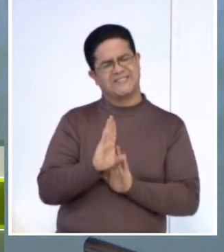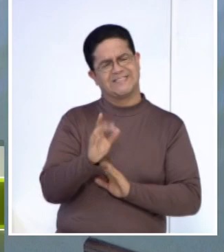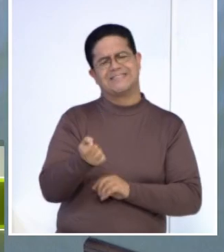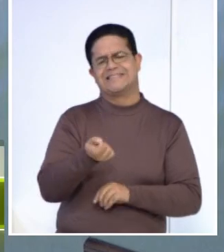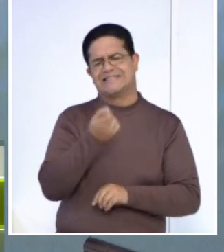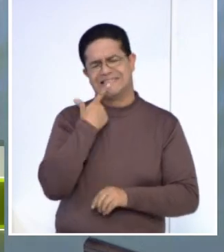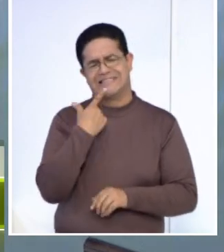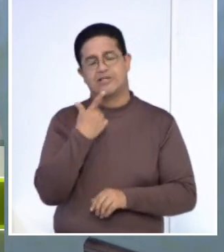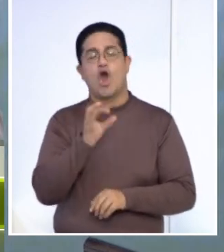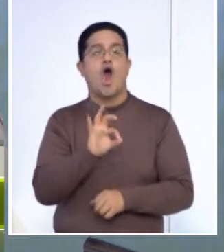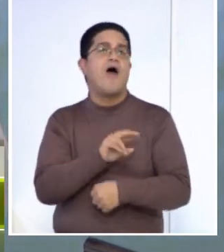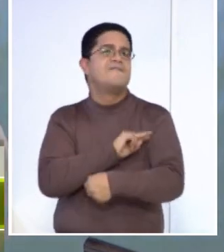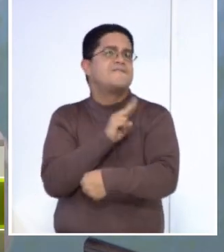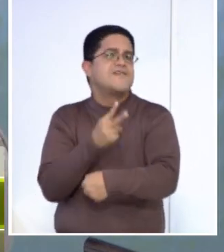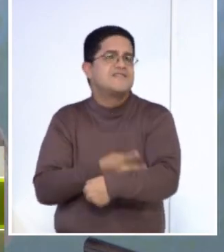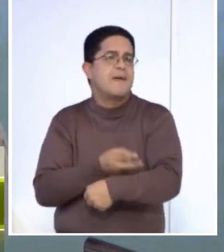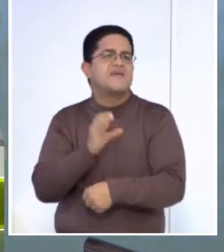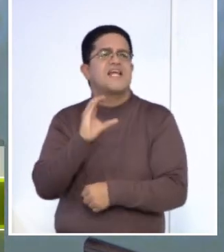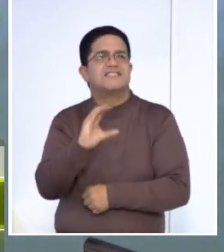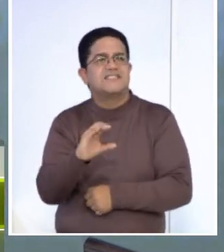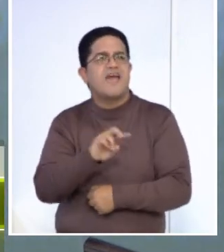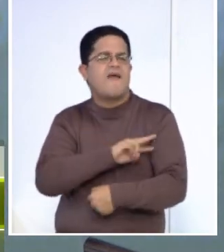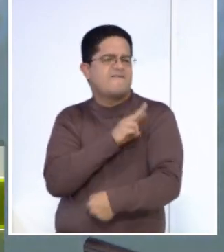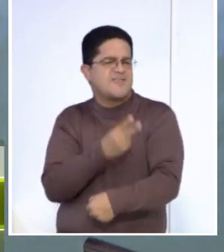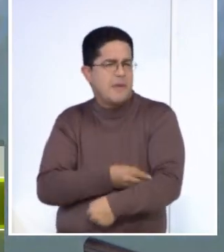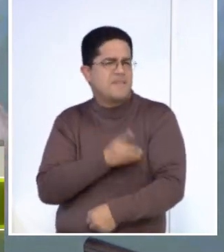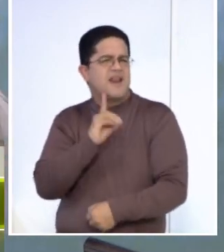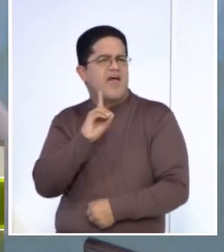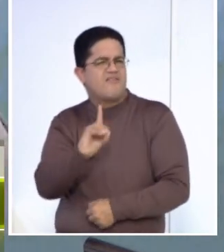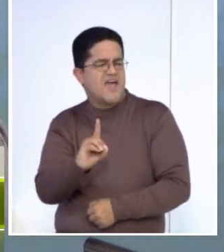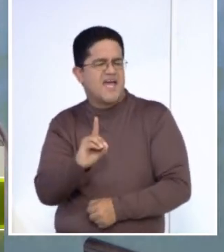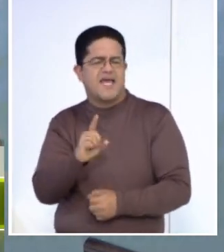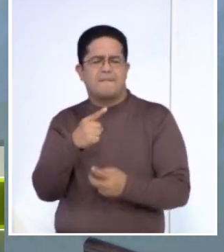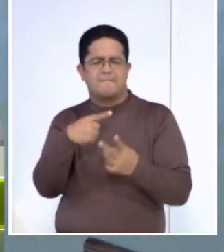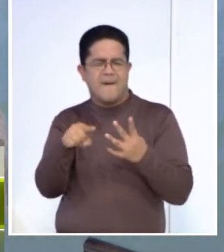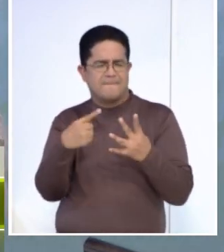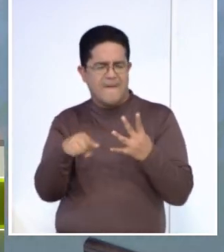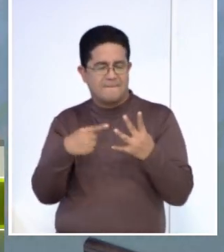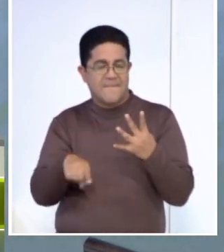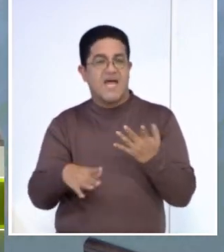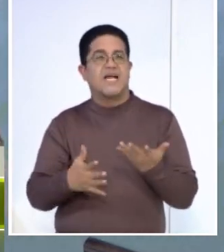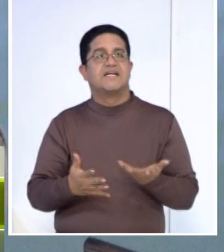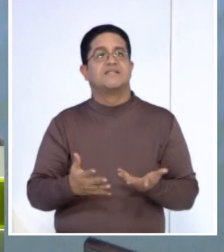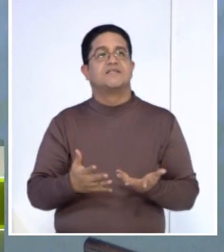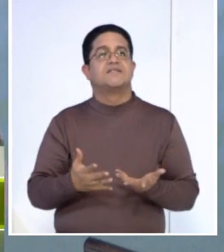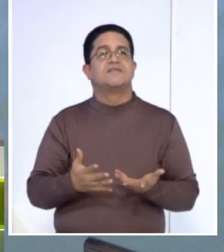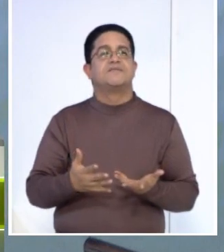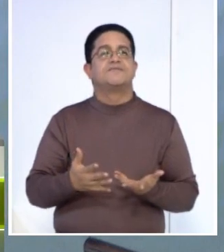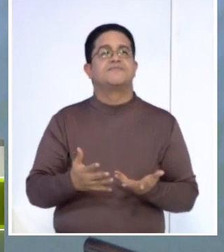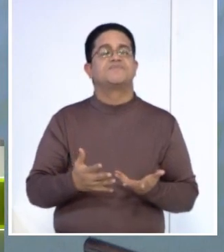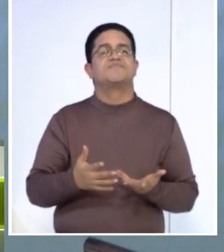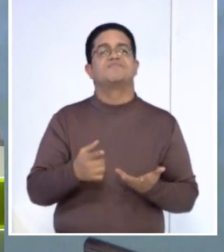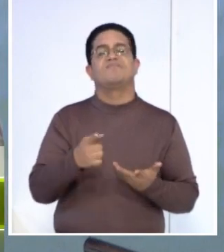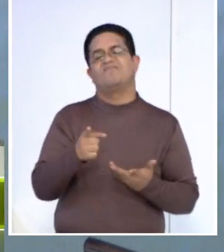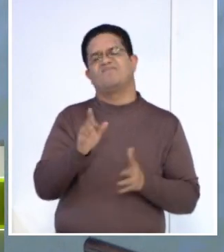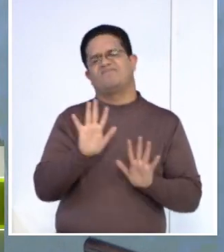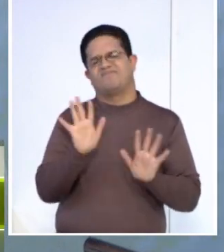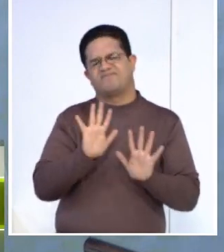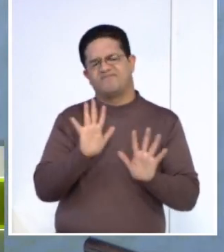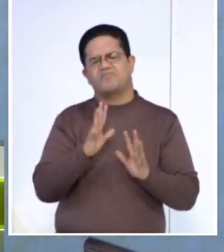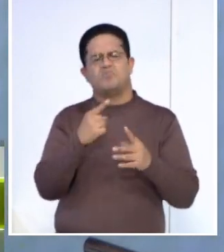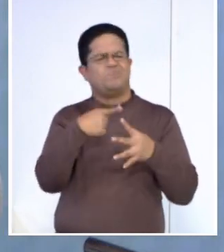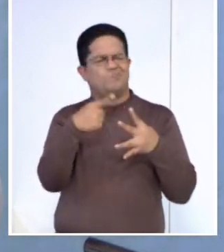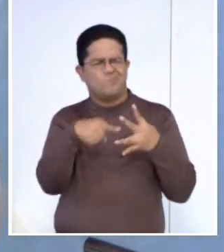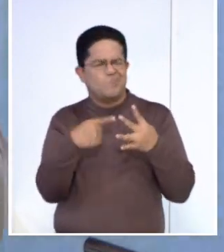y tómate una vitamina C, una vitamina D, unos sueritos que preparan, unos coctelitos de estos de suero. En fin, hay una